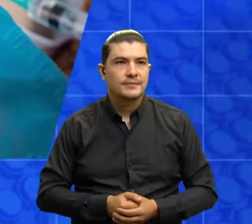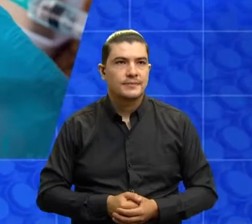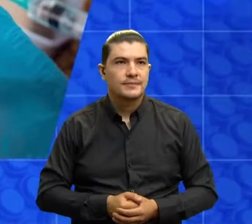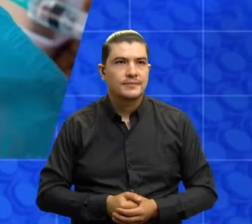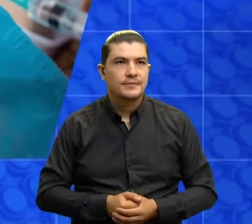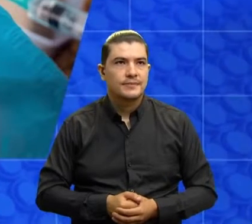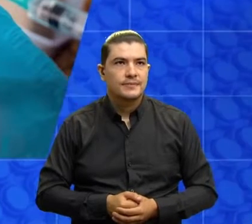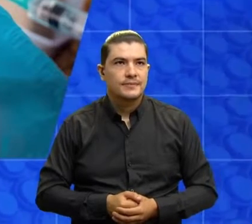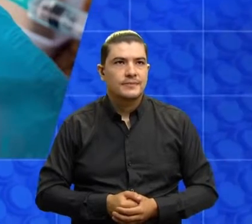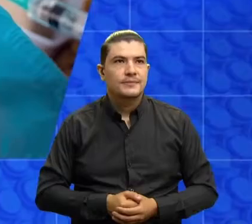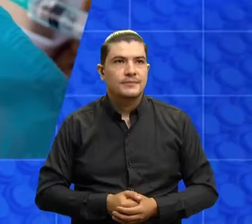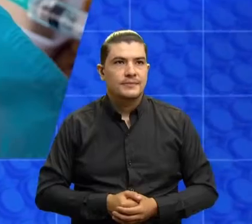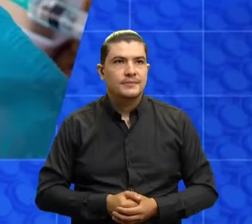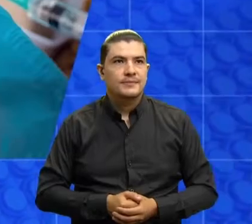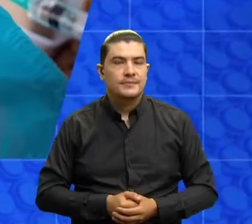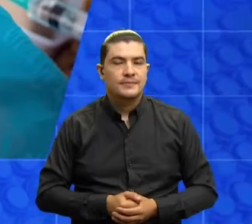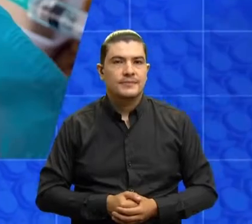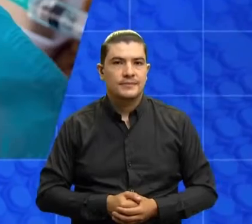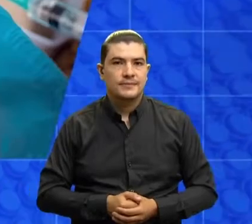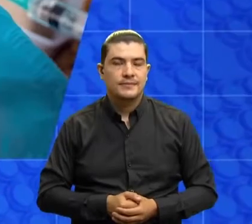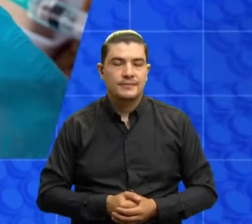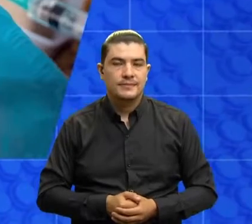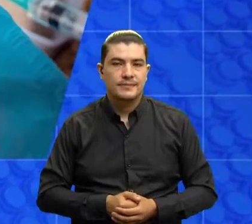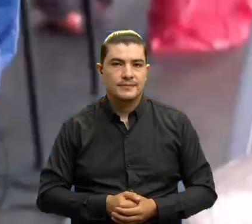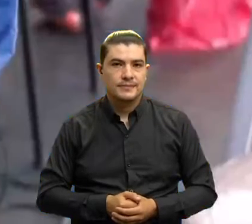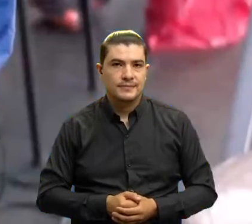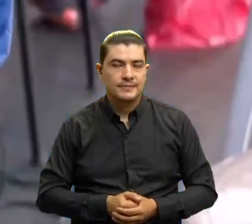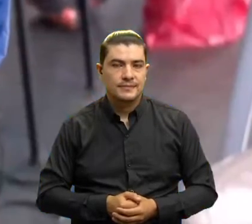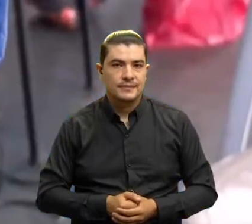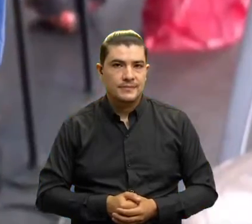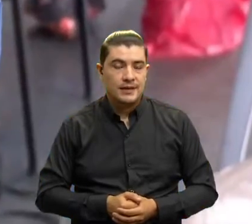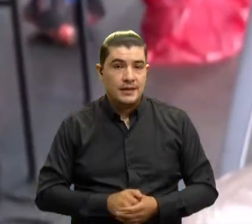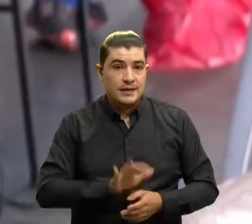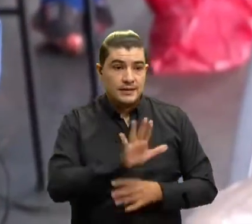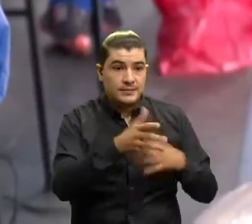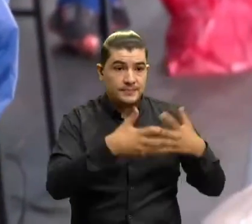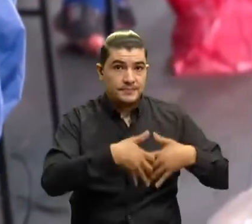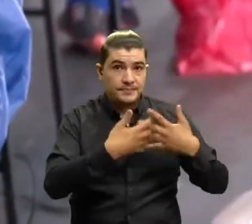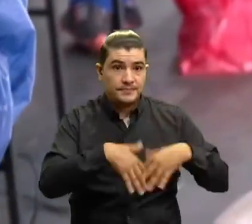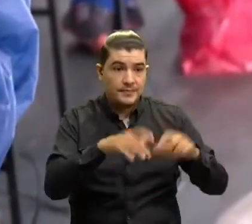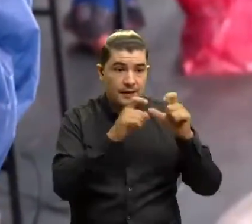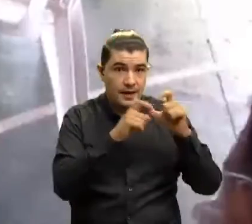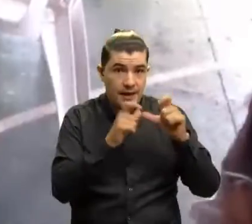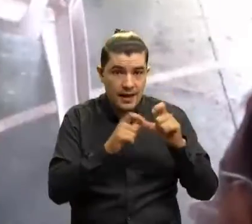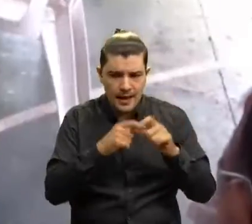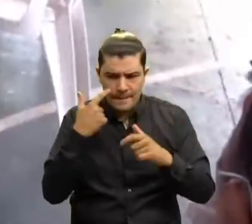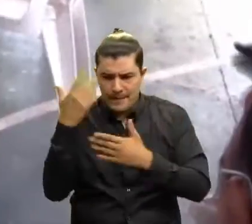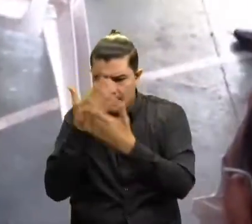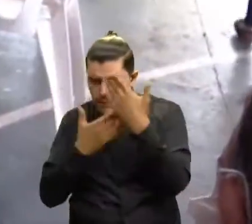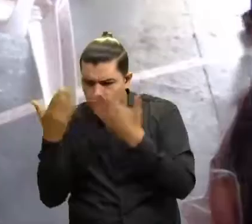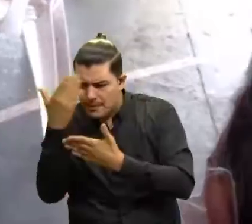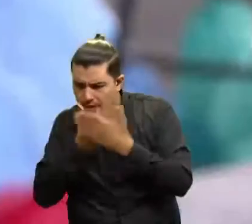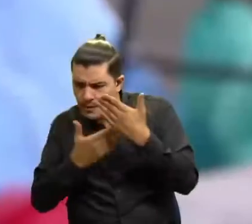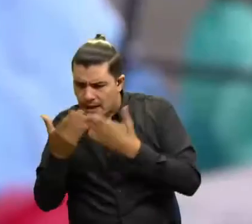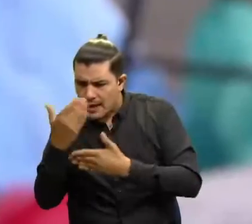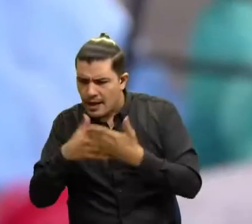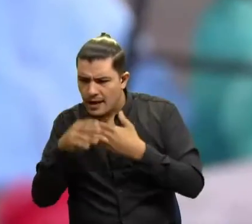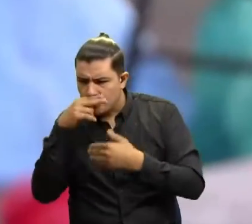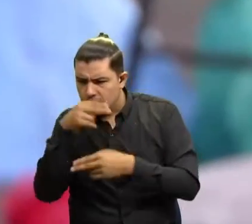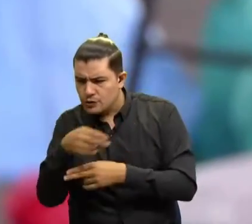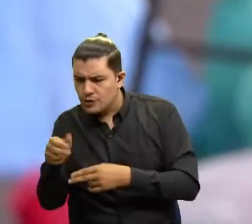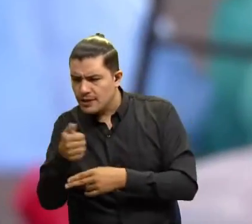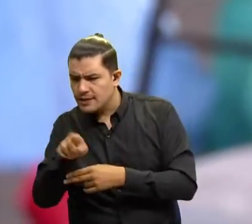pacientes entre los 16 y 25 años. Esta multinacional enviará los resultados del estudio a las autoridades de salud